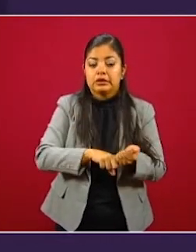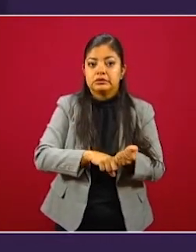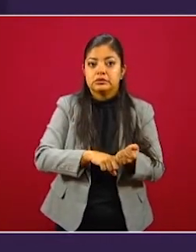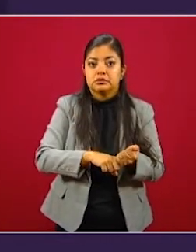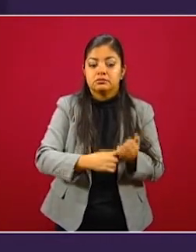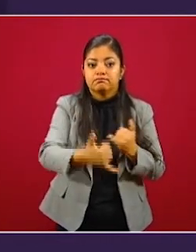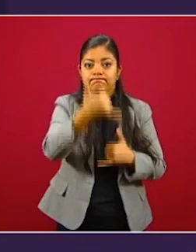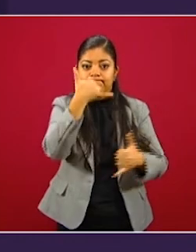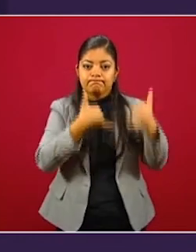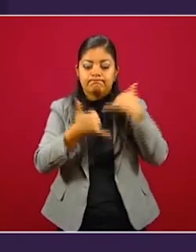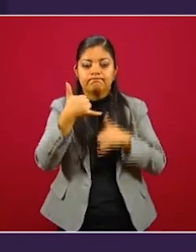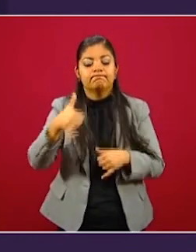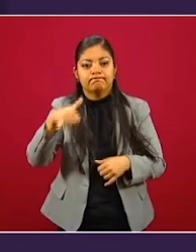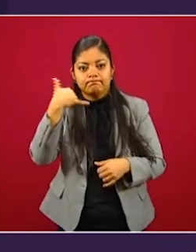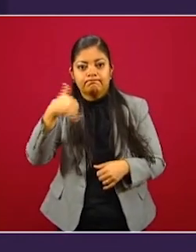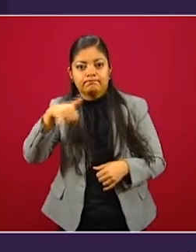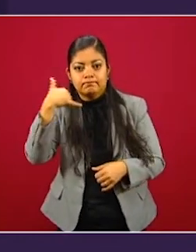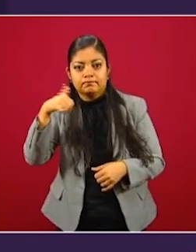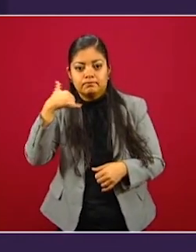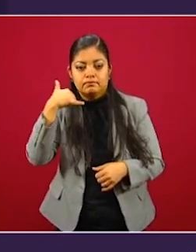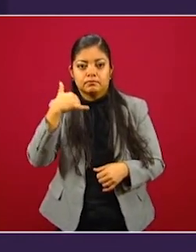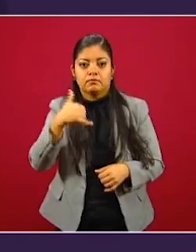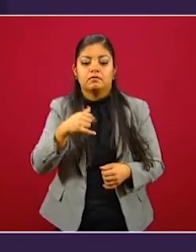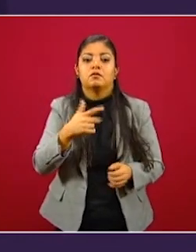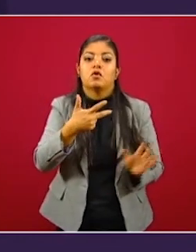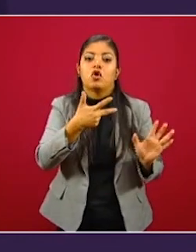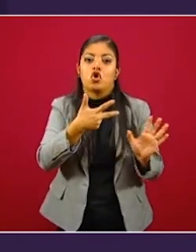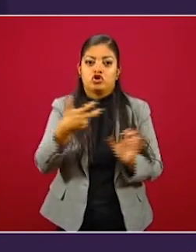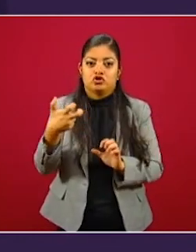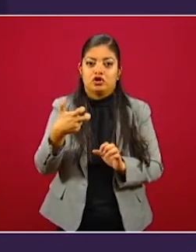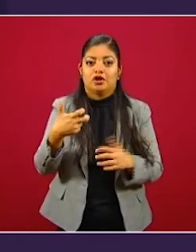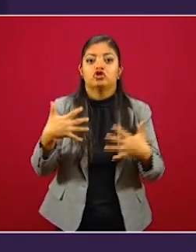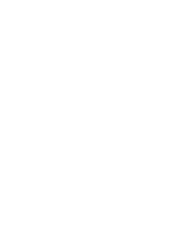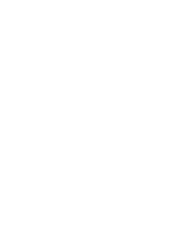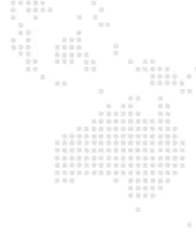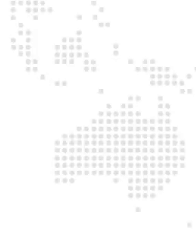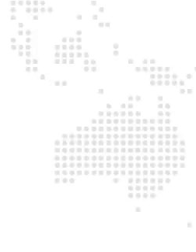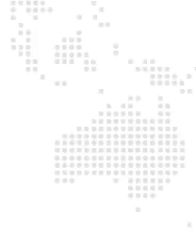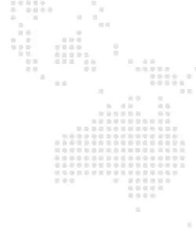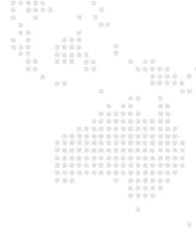general a través de la línea telefónica 800 Teletón.